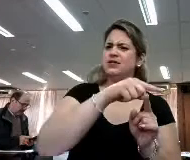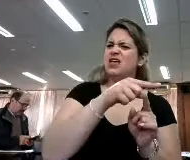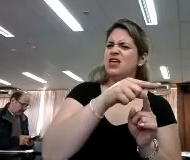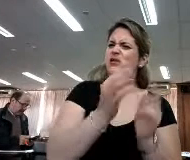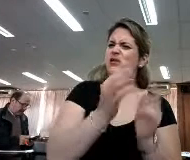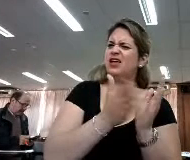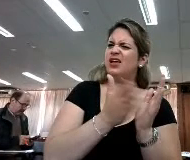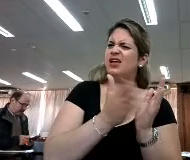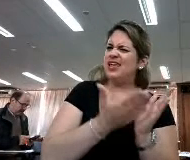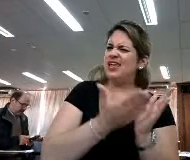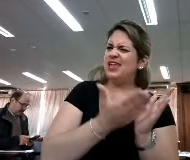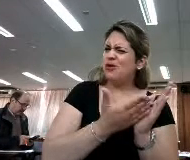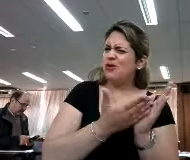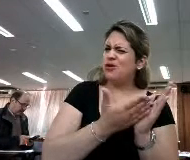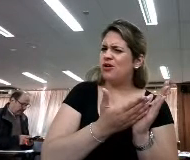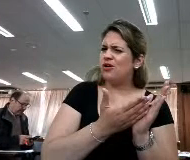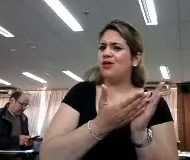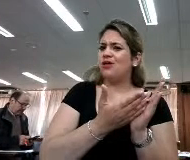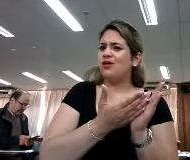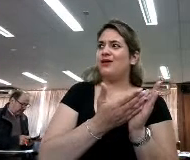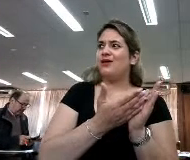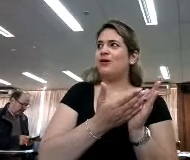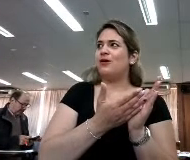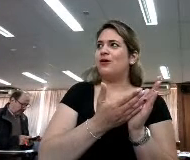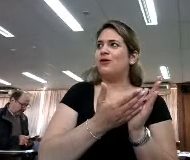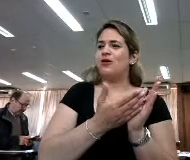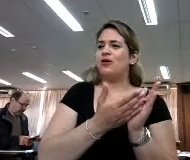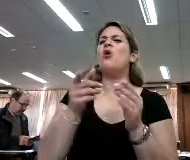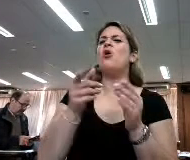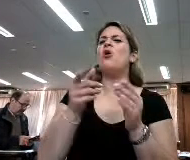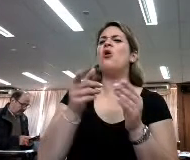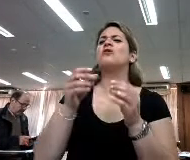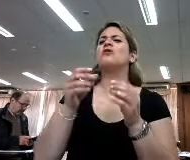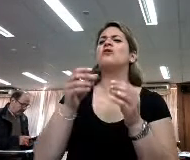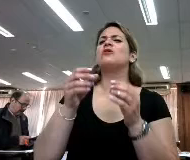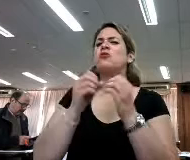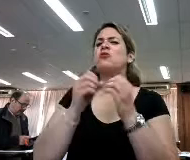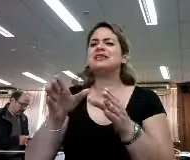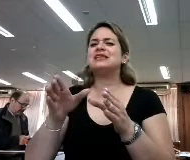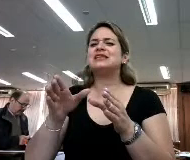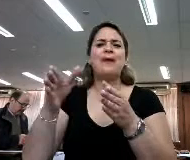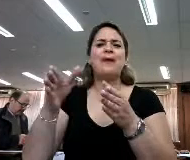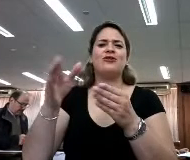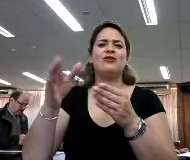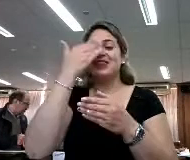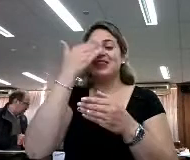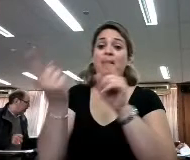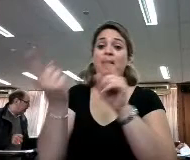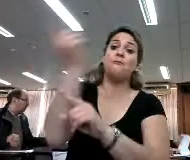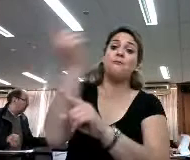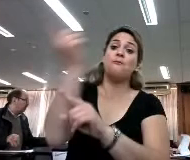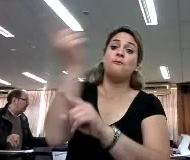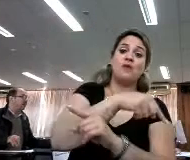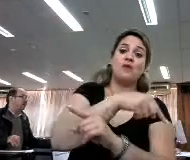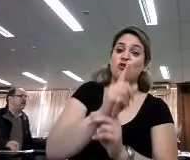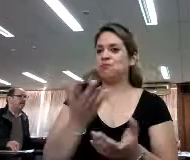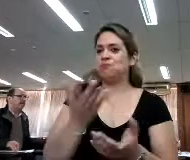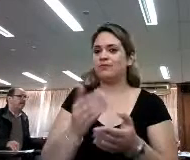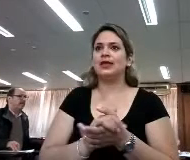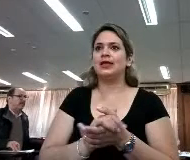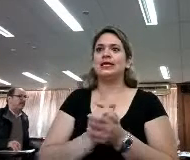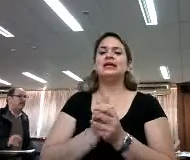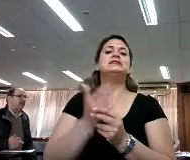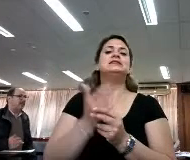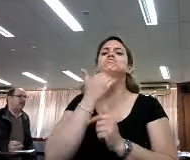empezamos ese camino es un camino así sin retorno mira justo ahora bueno así tal cual no sé si este estudio lo